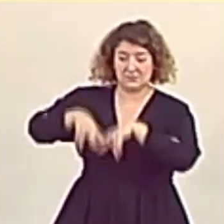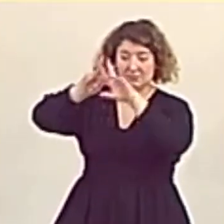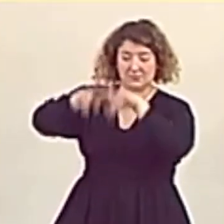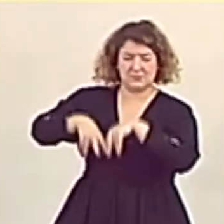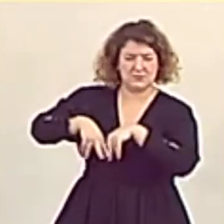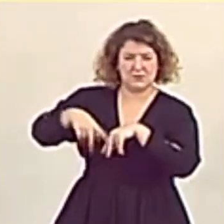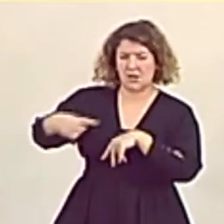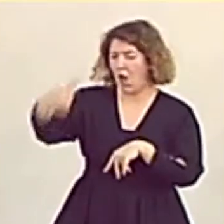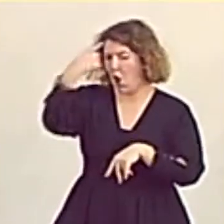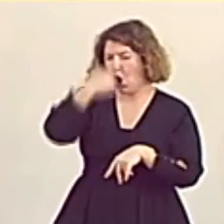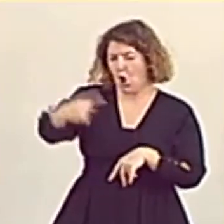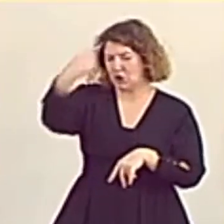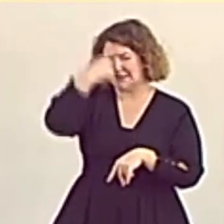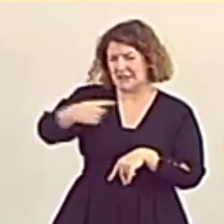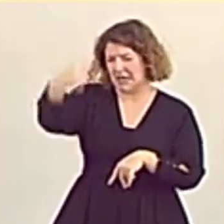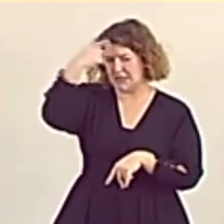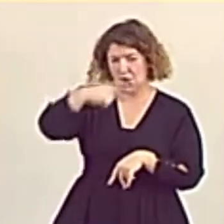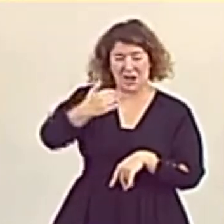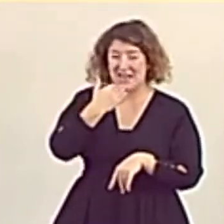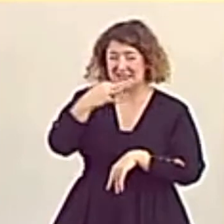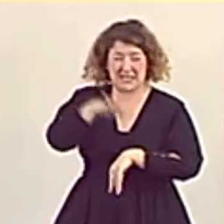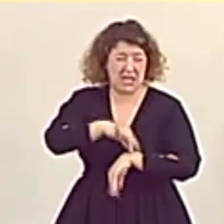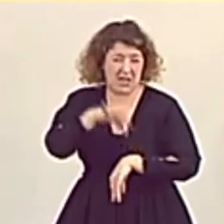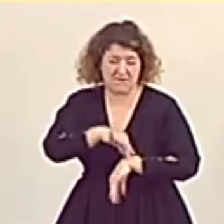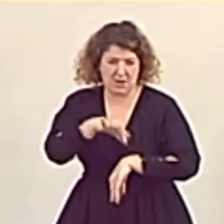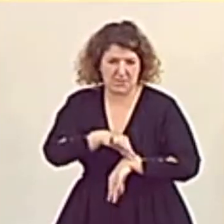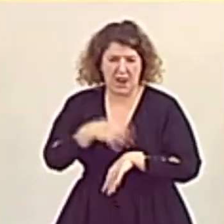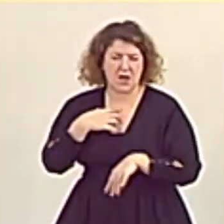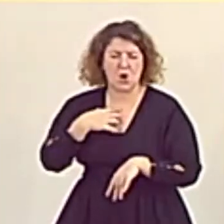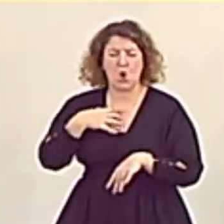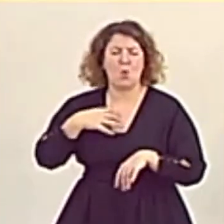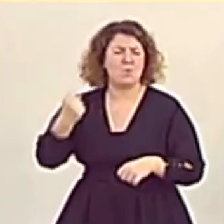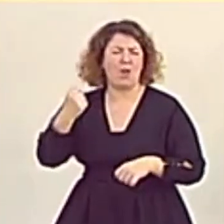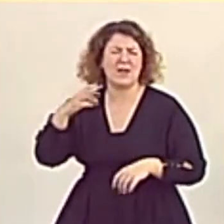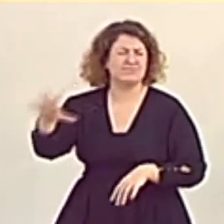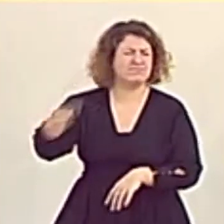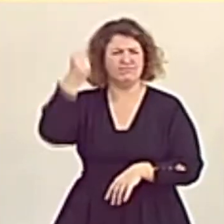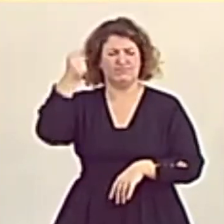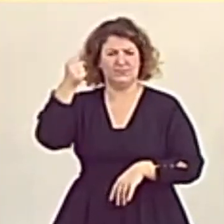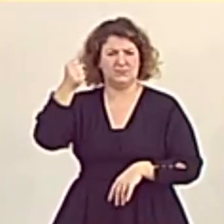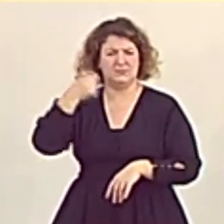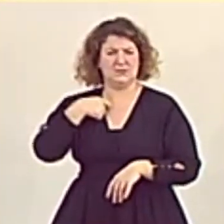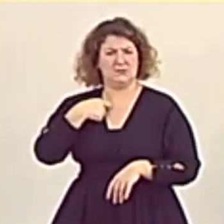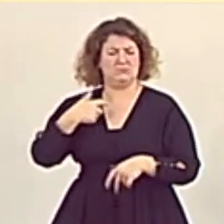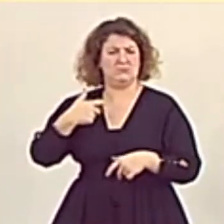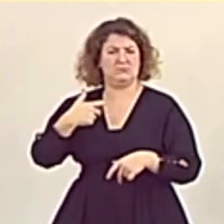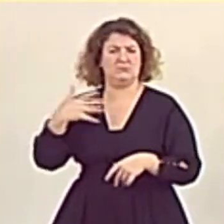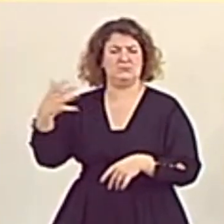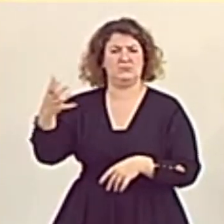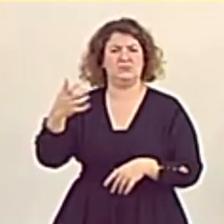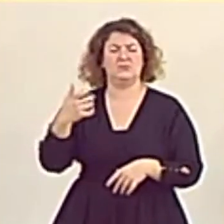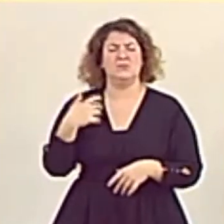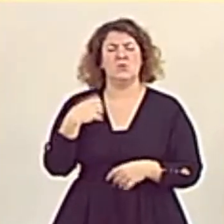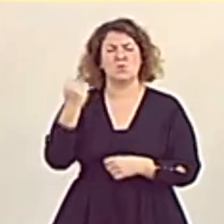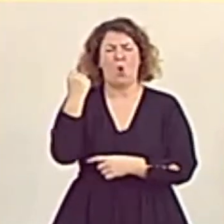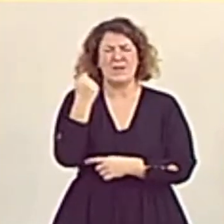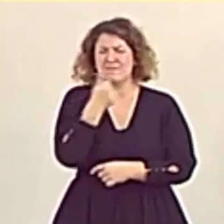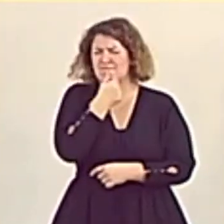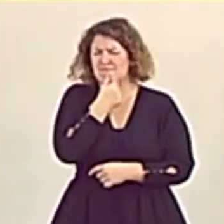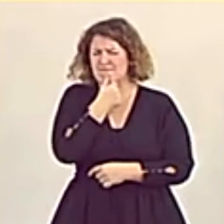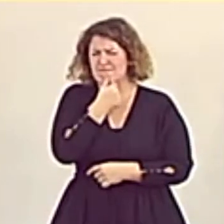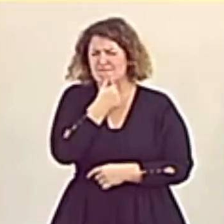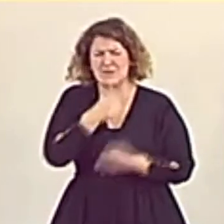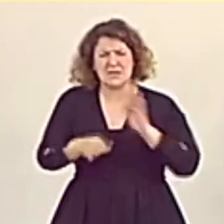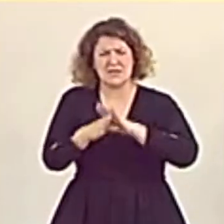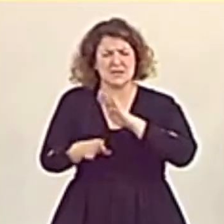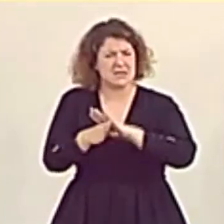obsesión enfermiza, primero por llegar al poder al precio que sea y después por permanecer en él al precio